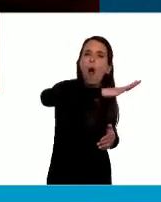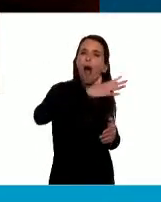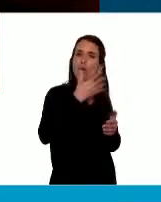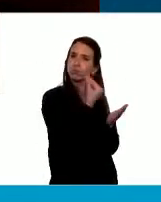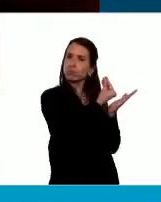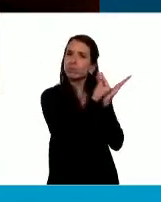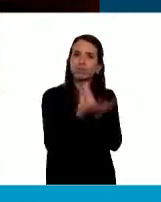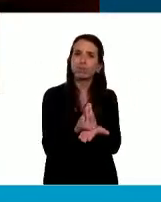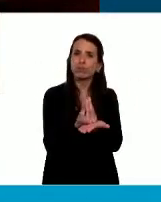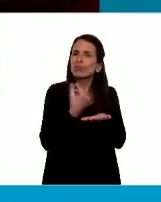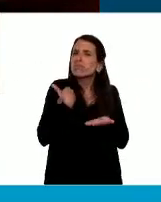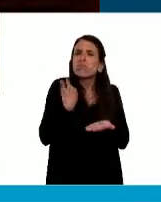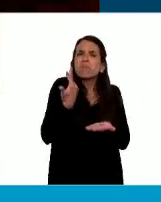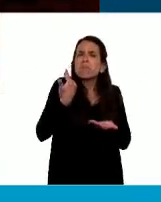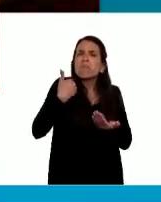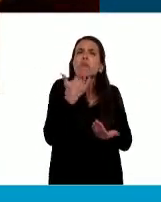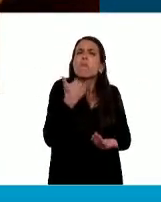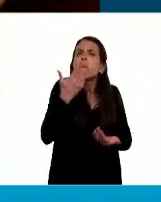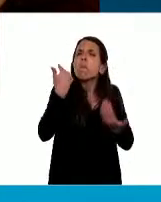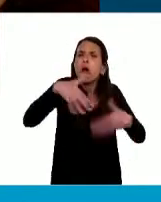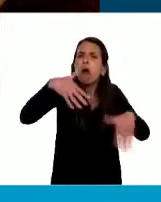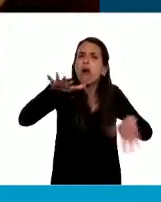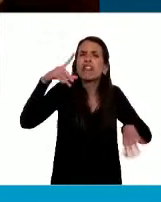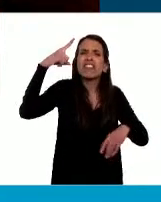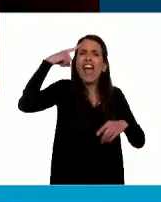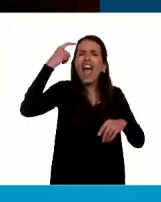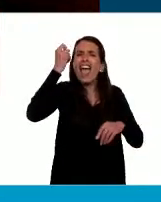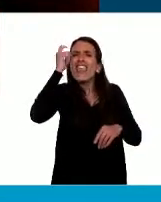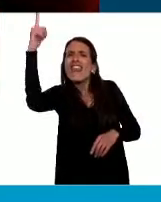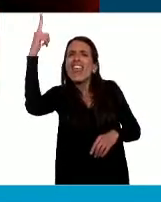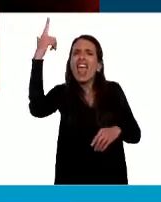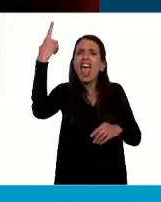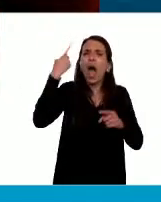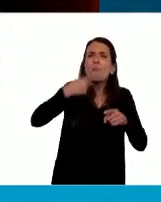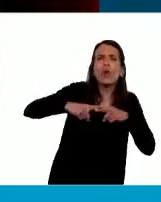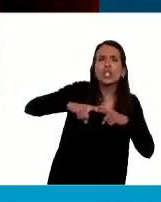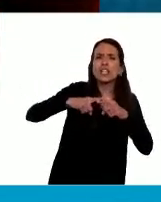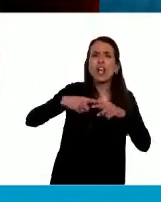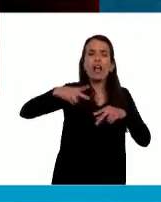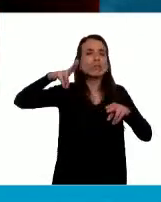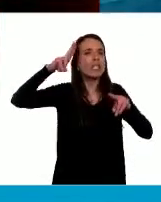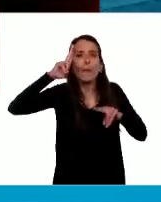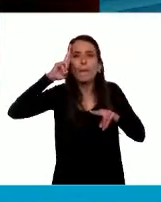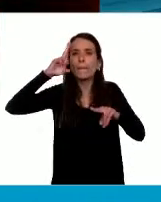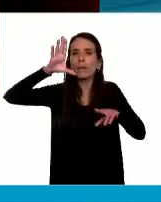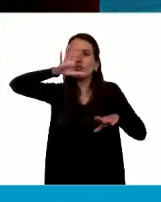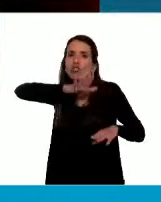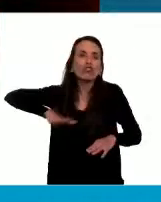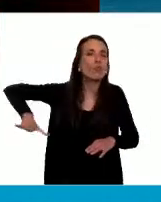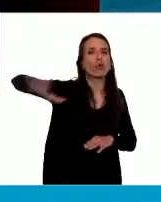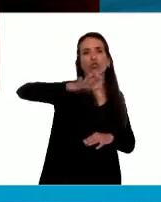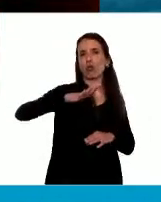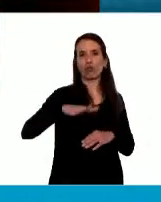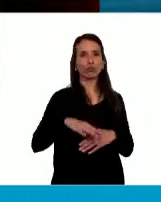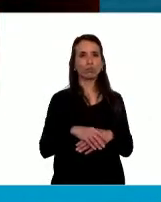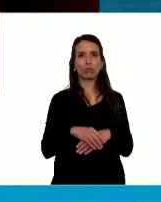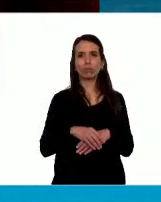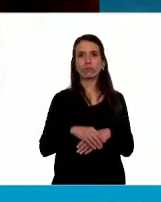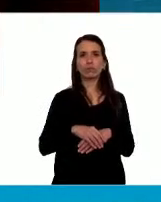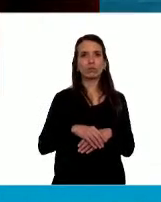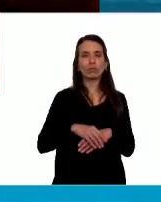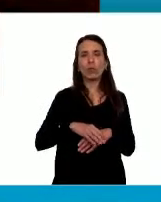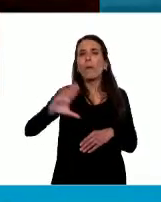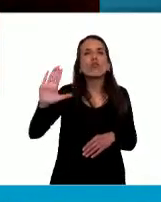el respeto por sobre todas las cosas de todos los